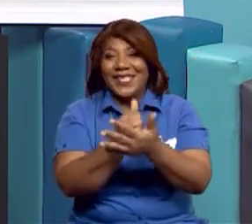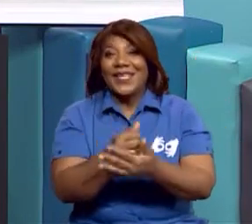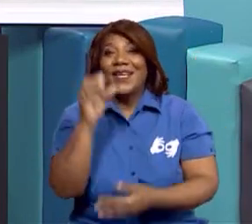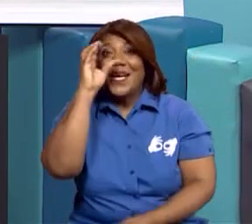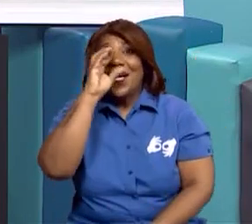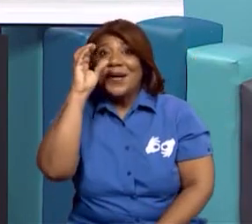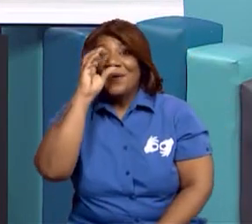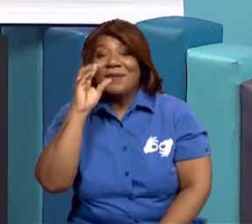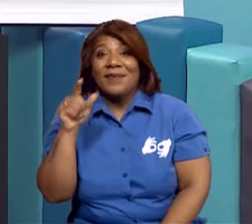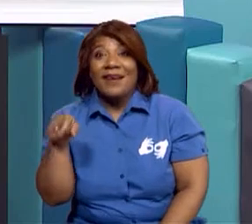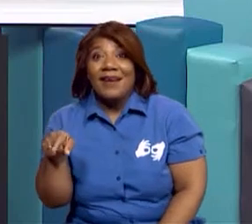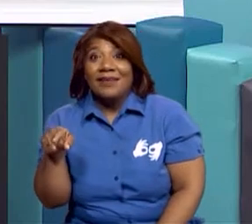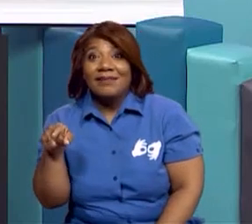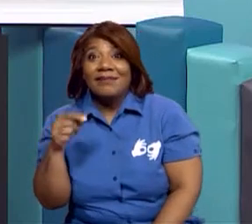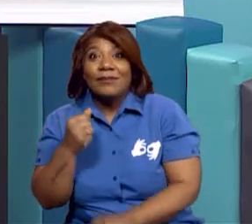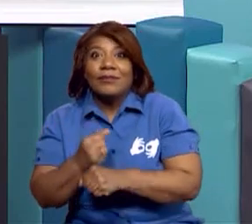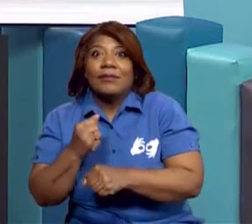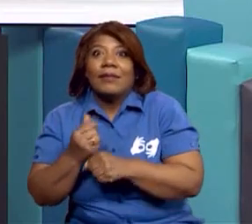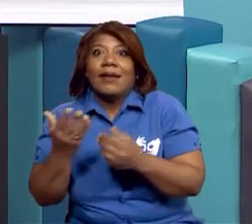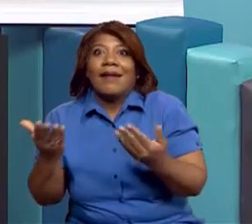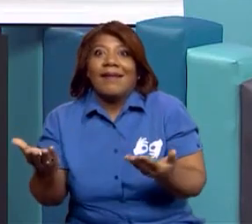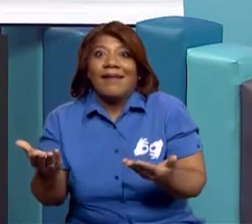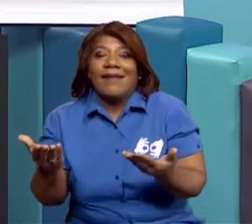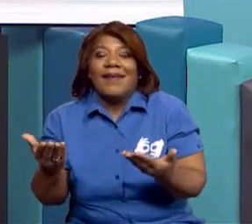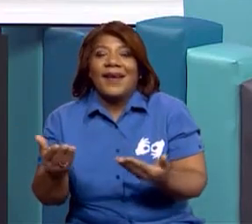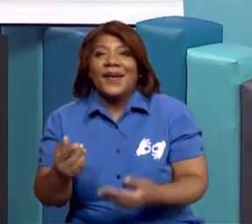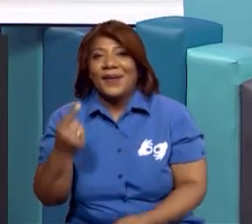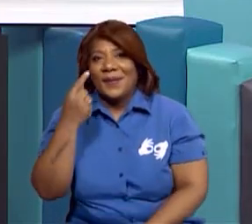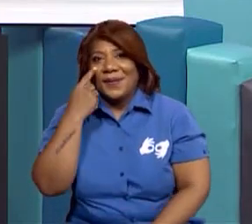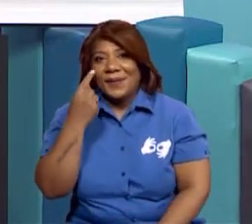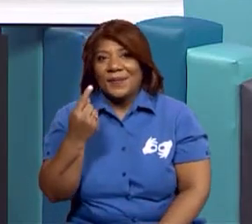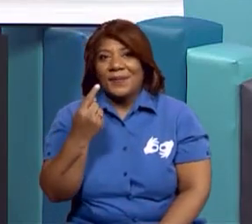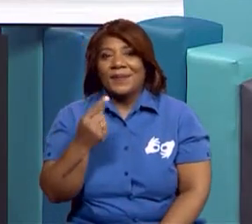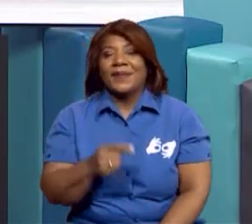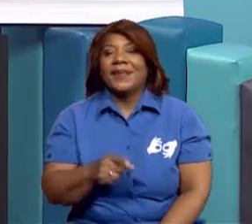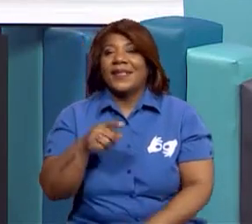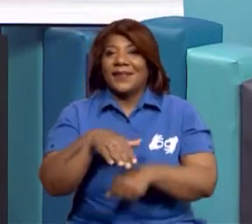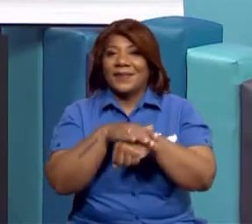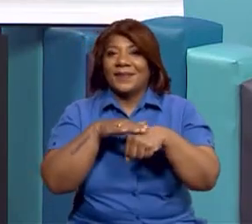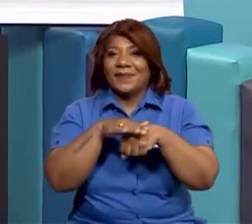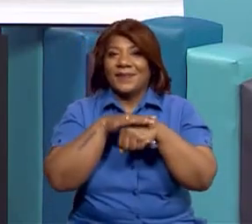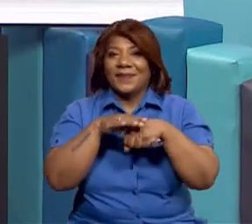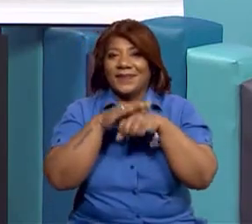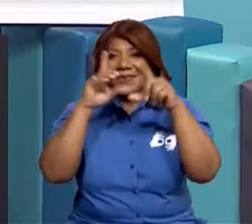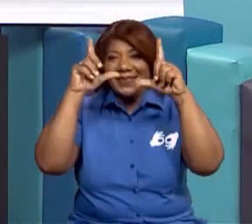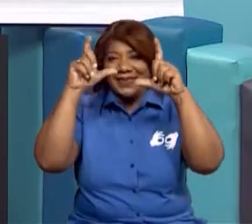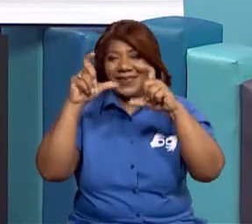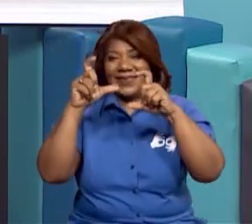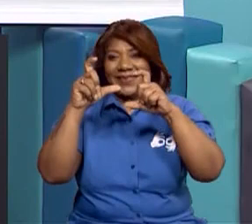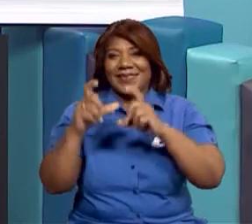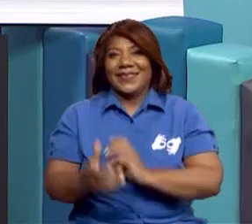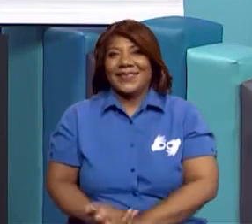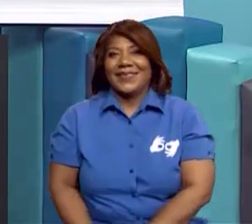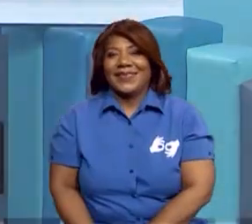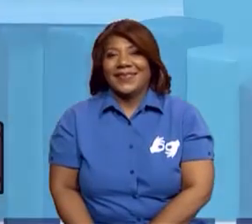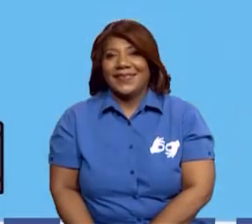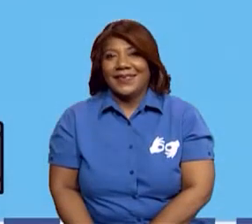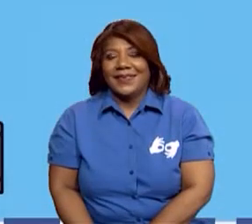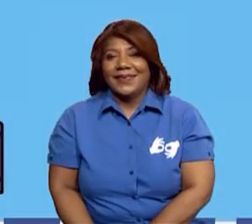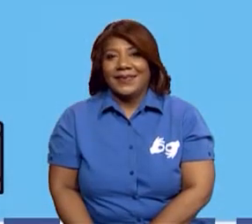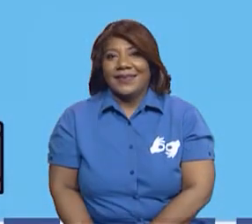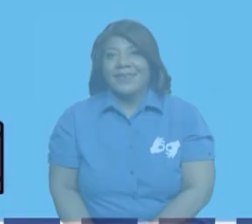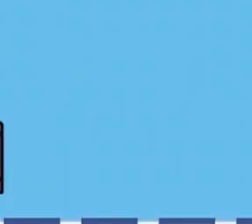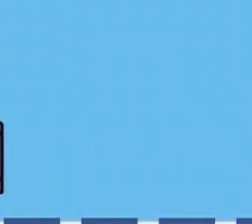a la mina. ¿Y cómo vas a hacer? Sencillo. Toma una captura de pantalla porque de esta forma lo vas a poder realizar